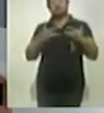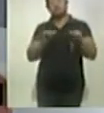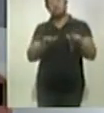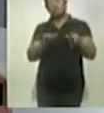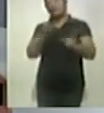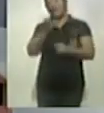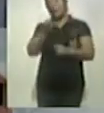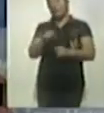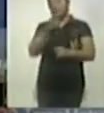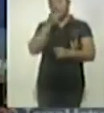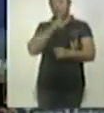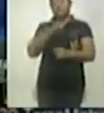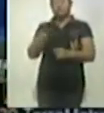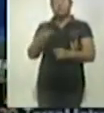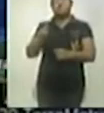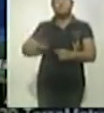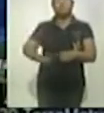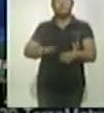Marco Mena.